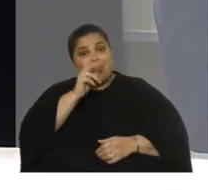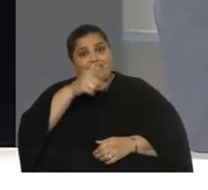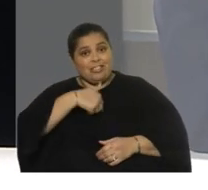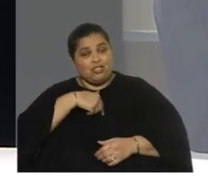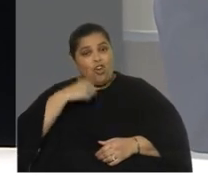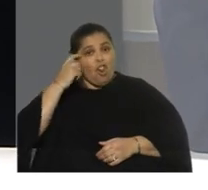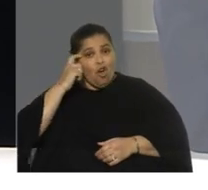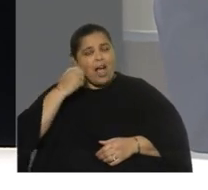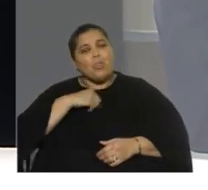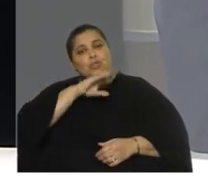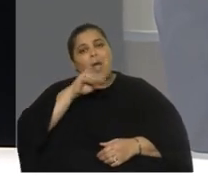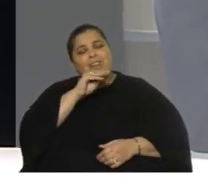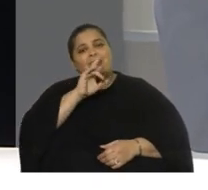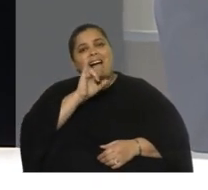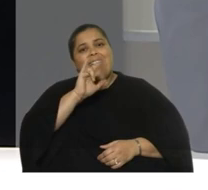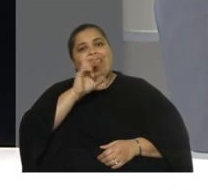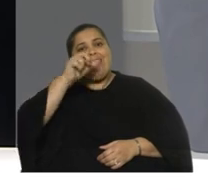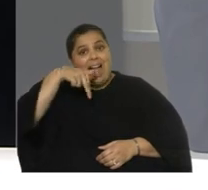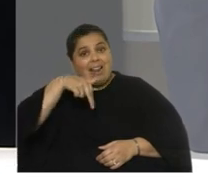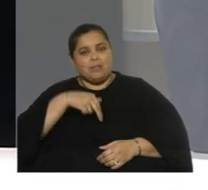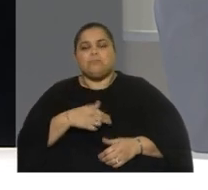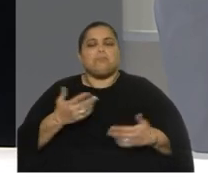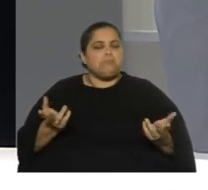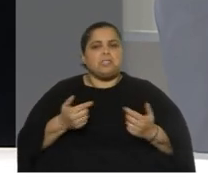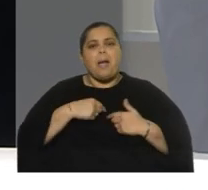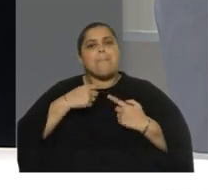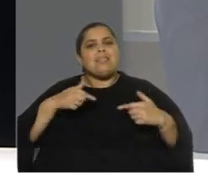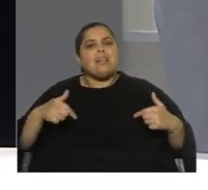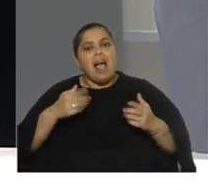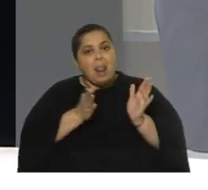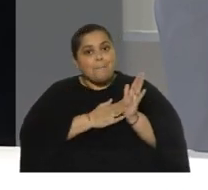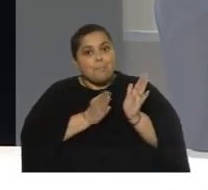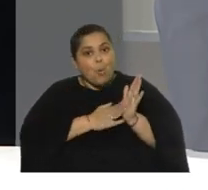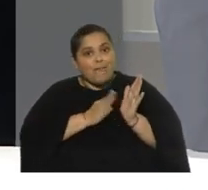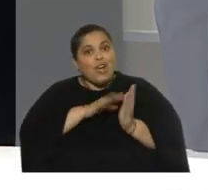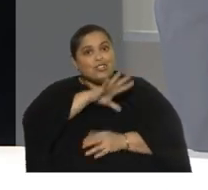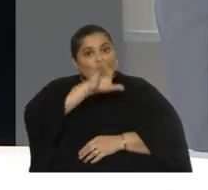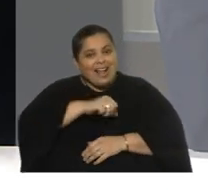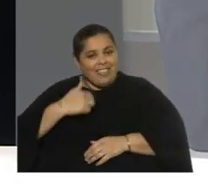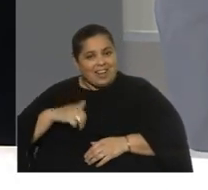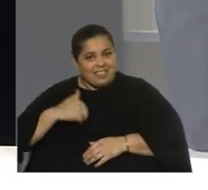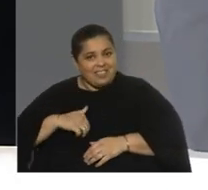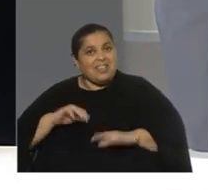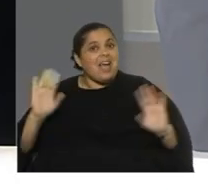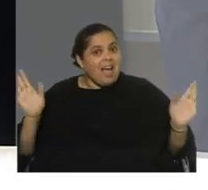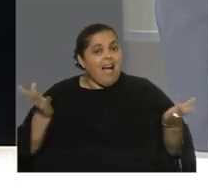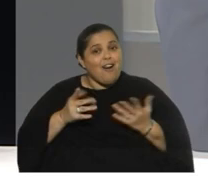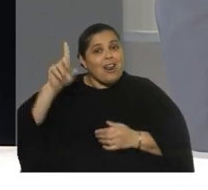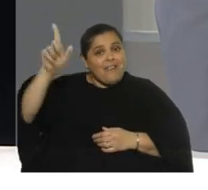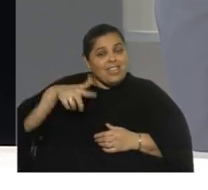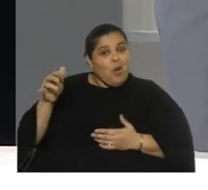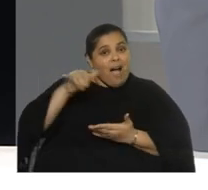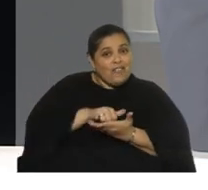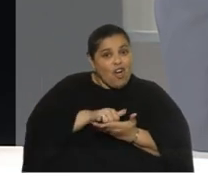de los iraníes. Hay material que yo no publiqué todavía. de pruebas que yo traje de la Argentina. Ahora vino el avión iraní